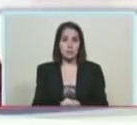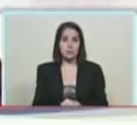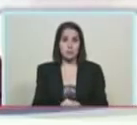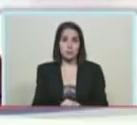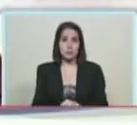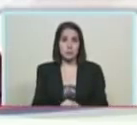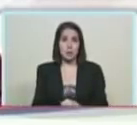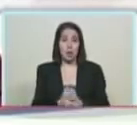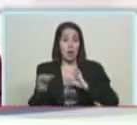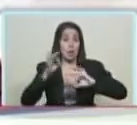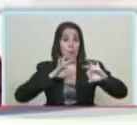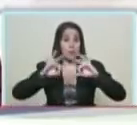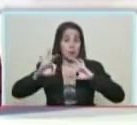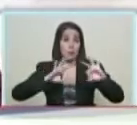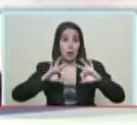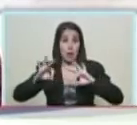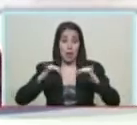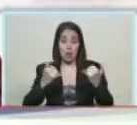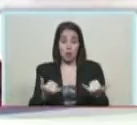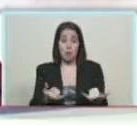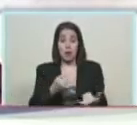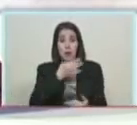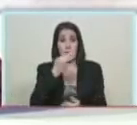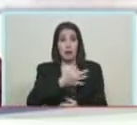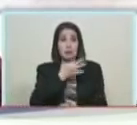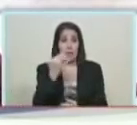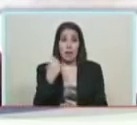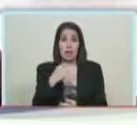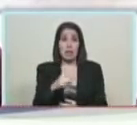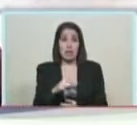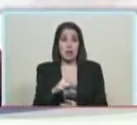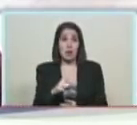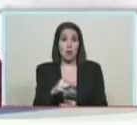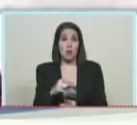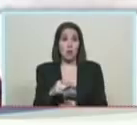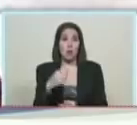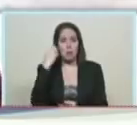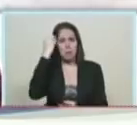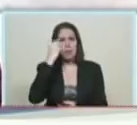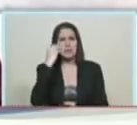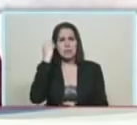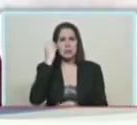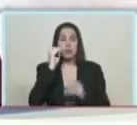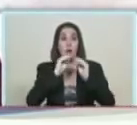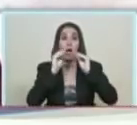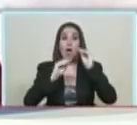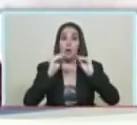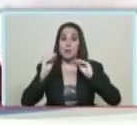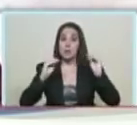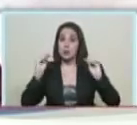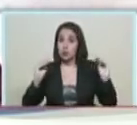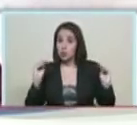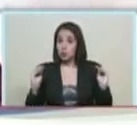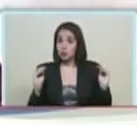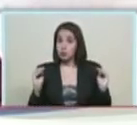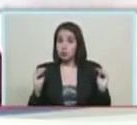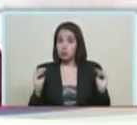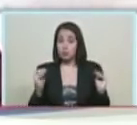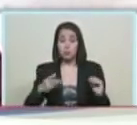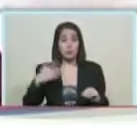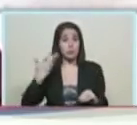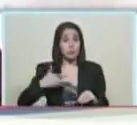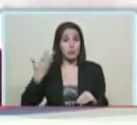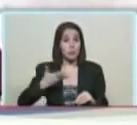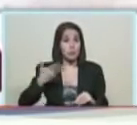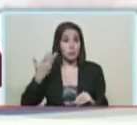preparado para esta tarde. Tengo un conjunto de reflexiones, anuncios muy